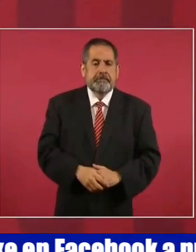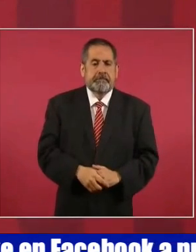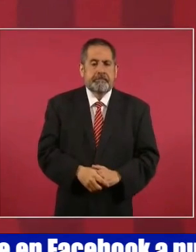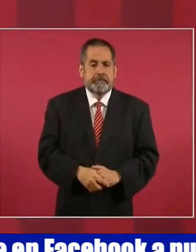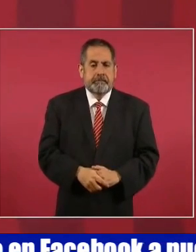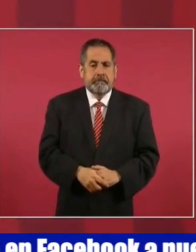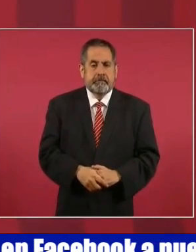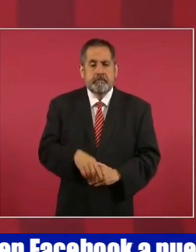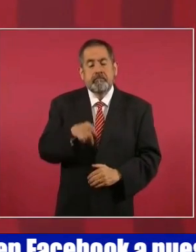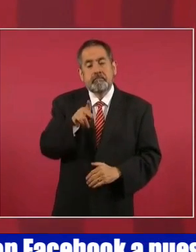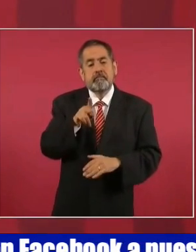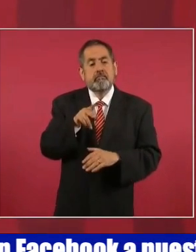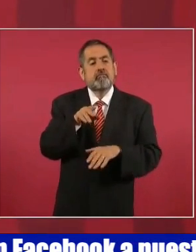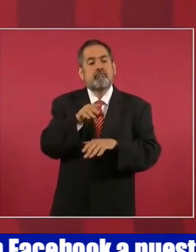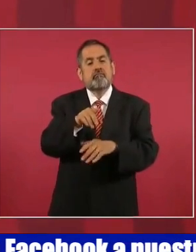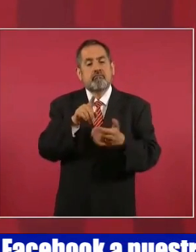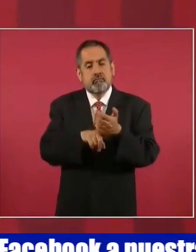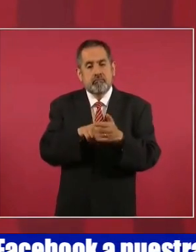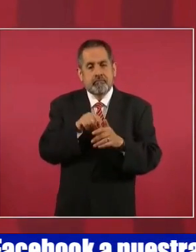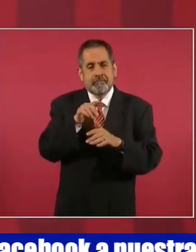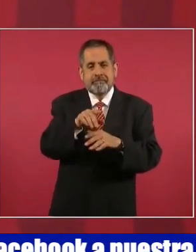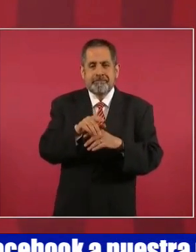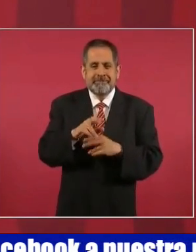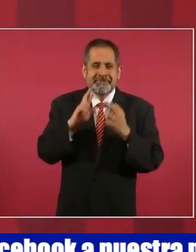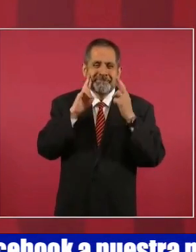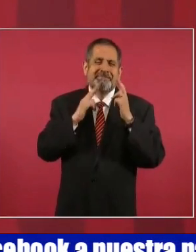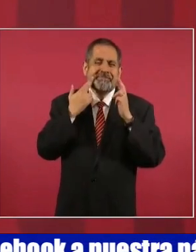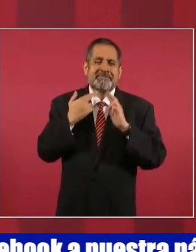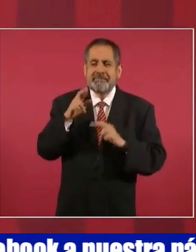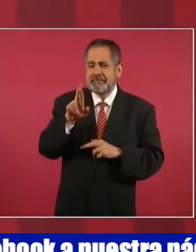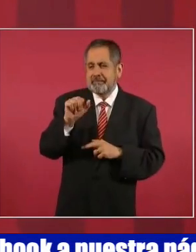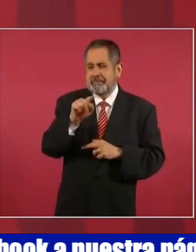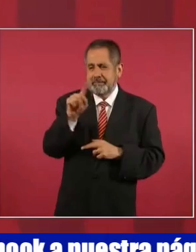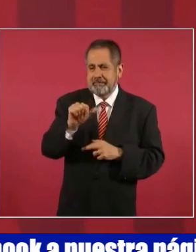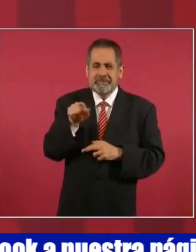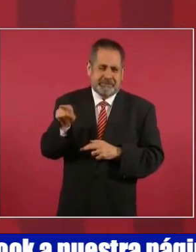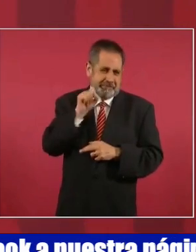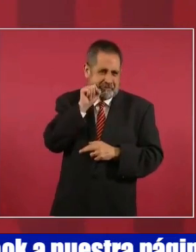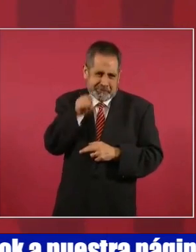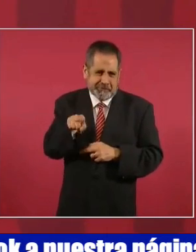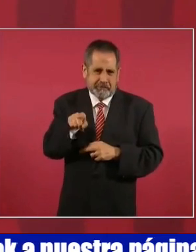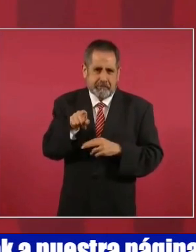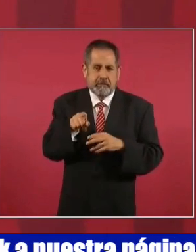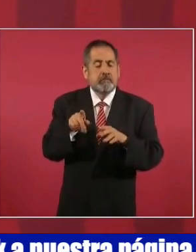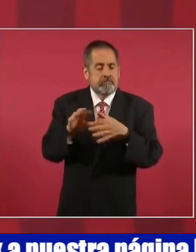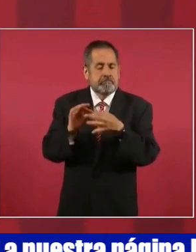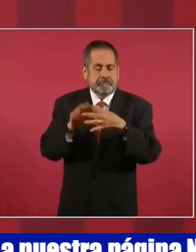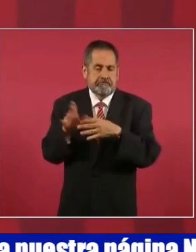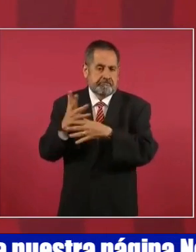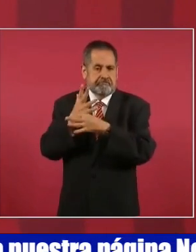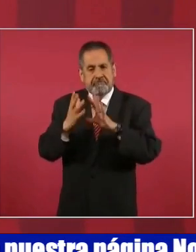pero tiene que ver con lo de las razas y habla de eso,